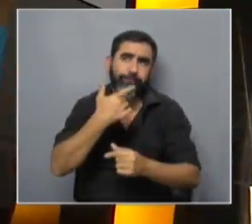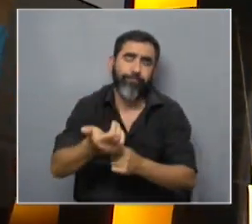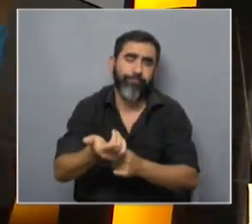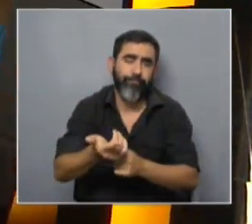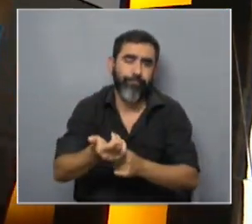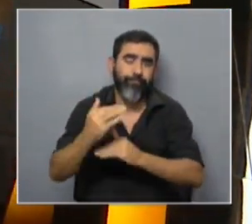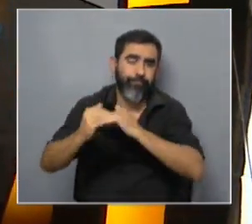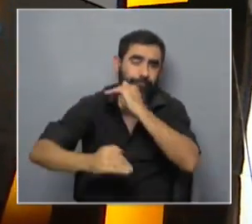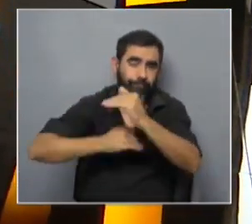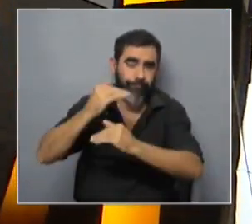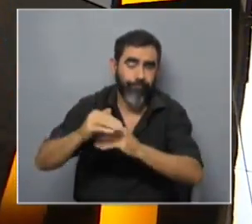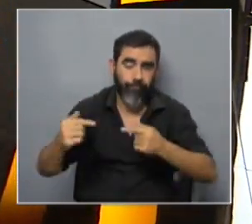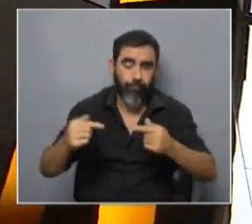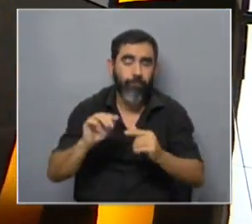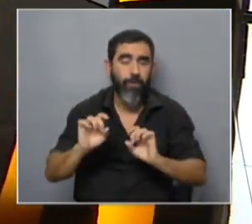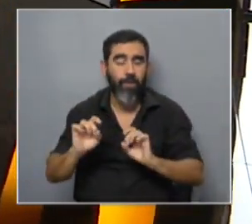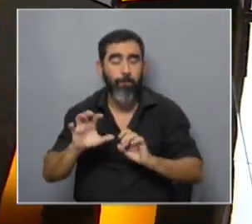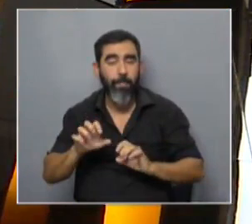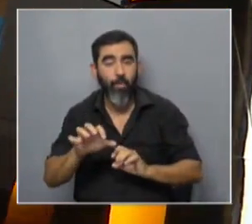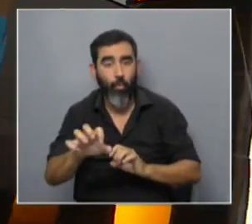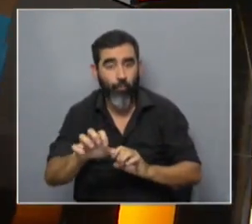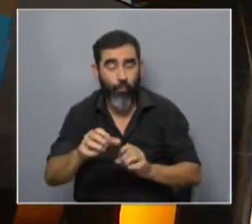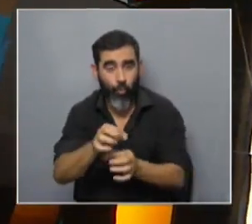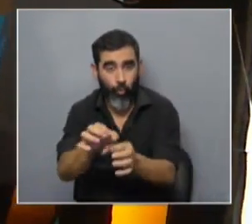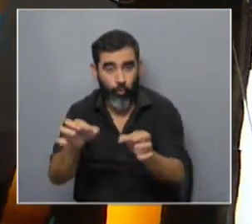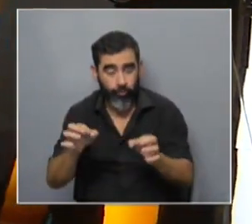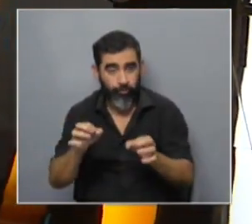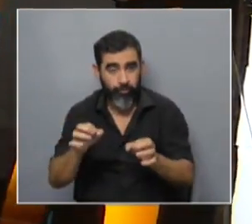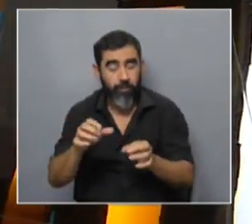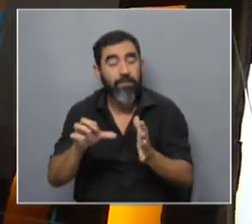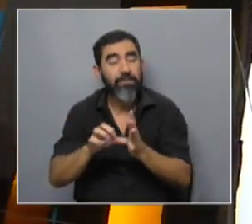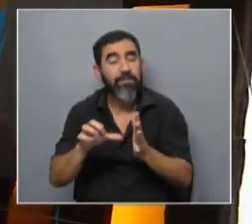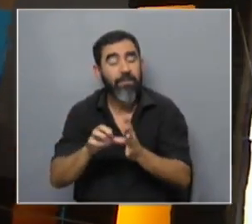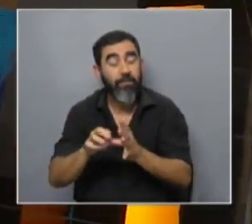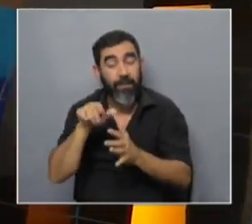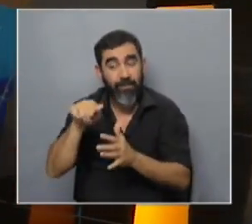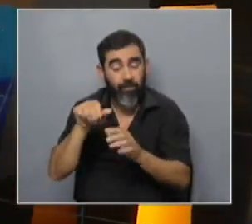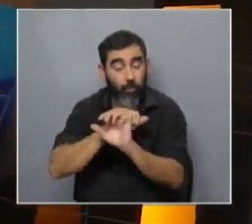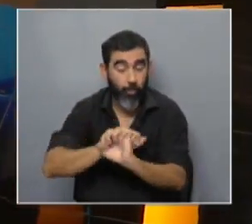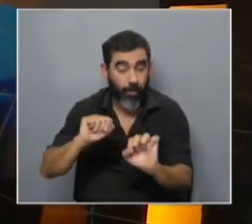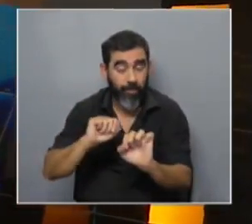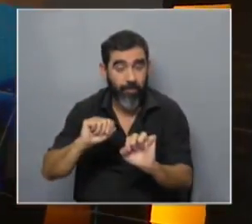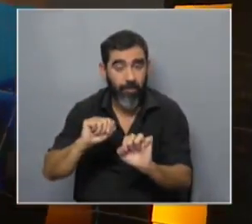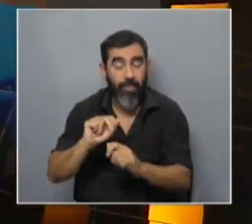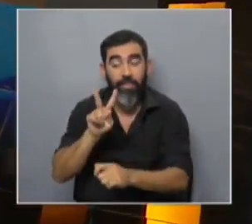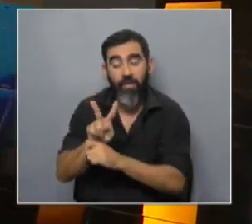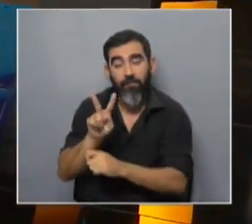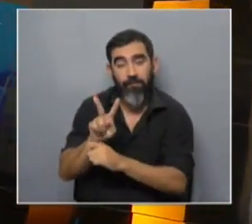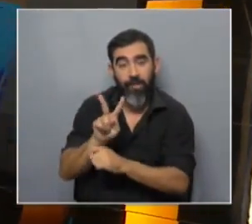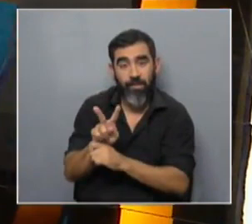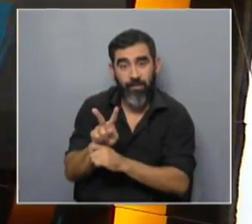el desarrollo de antimicrobianos, que hacen, date cuenta. Los sistemas CRISPR, por definición, defienden.